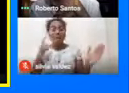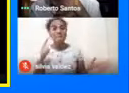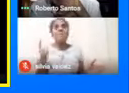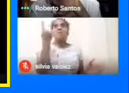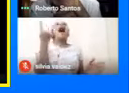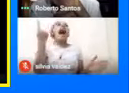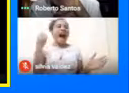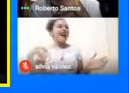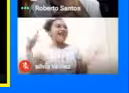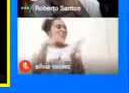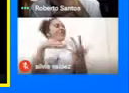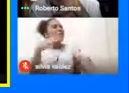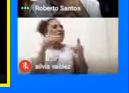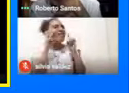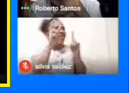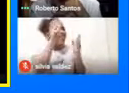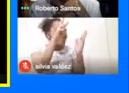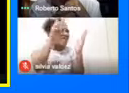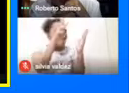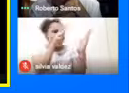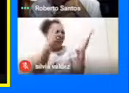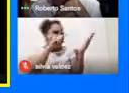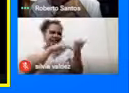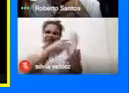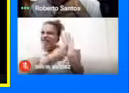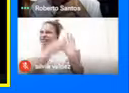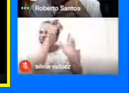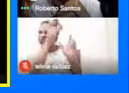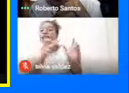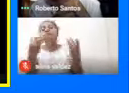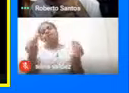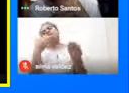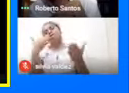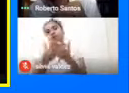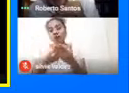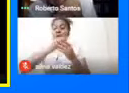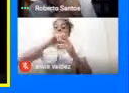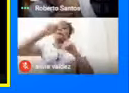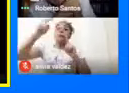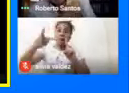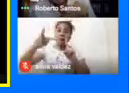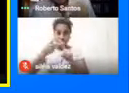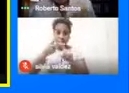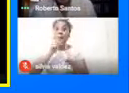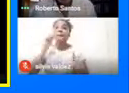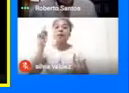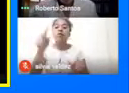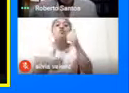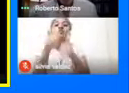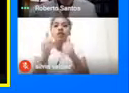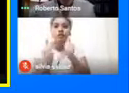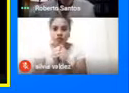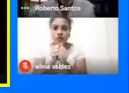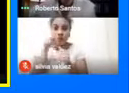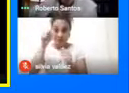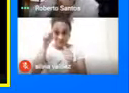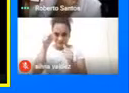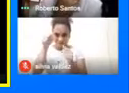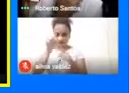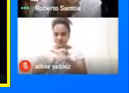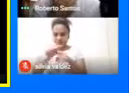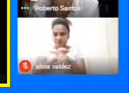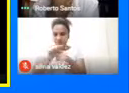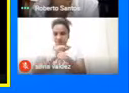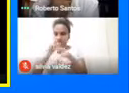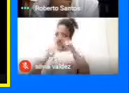En estar ahí Como revisando De qué se trata Entonces muchas gracias La segunda Pregunta es En ese ejercicio De